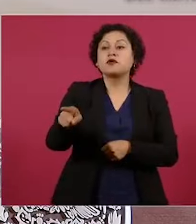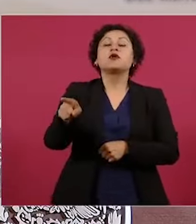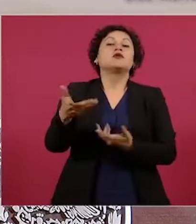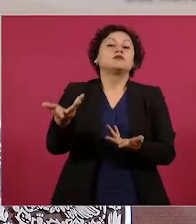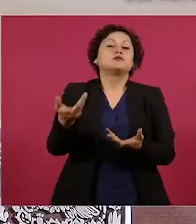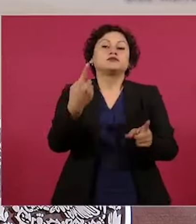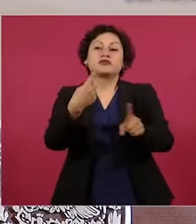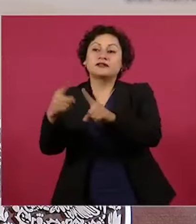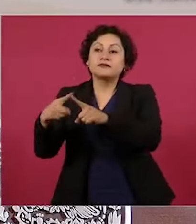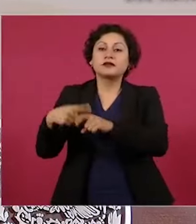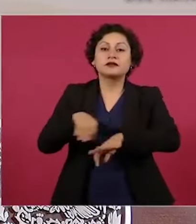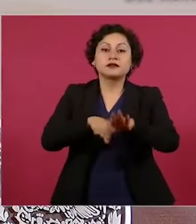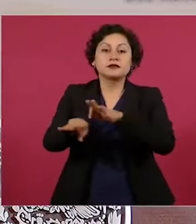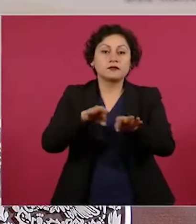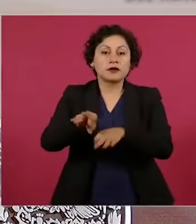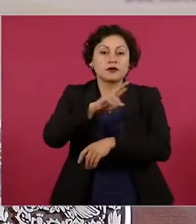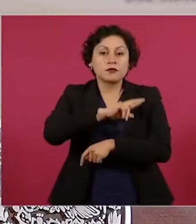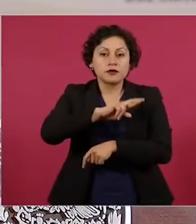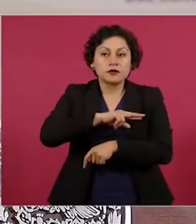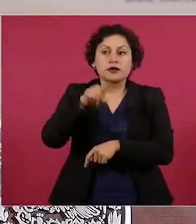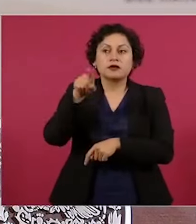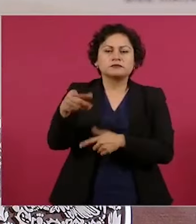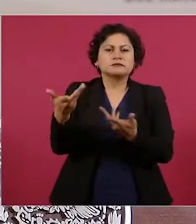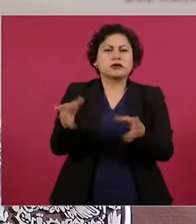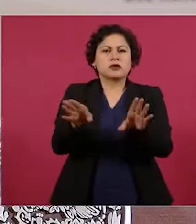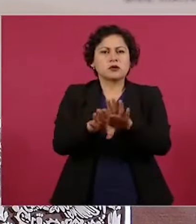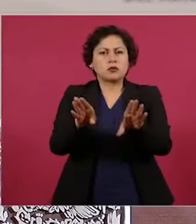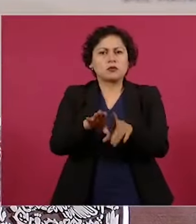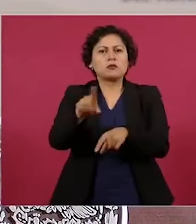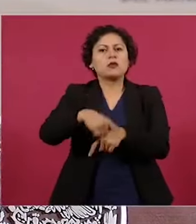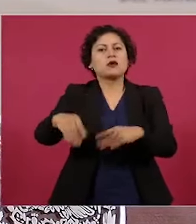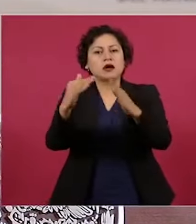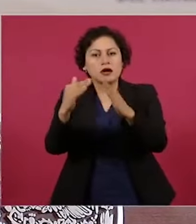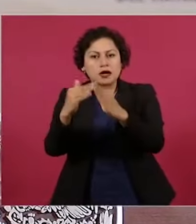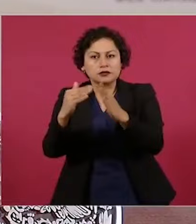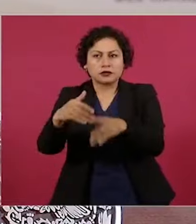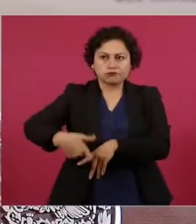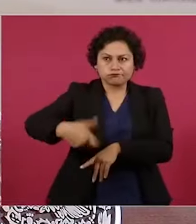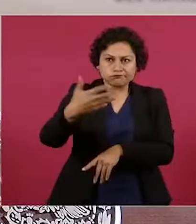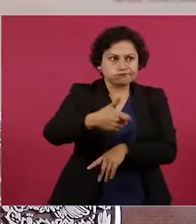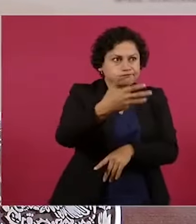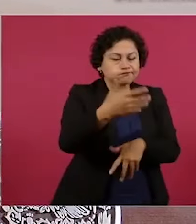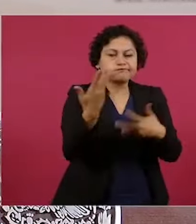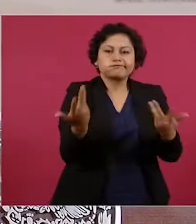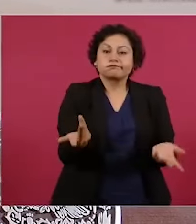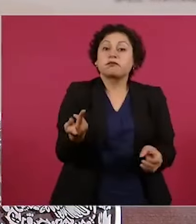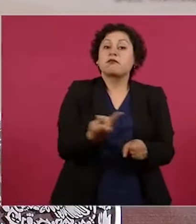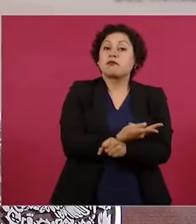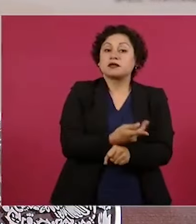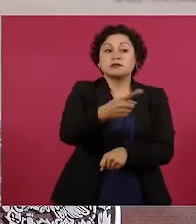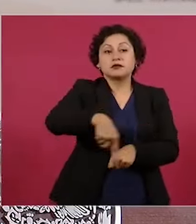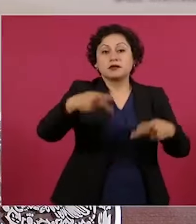de viviendas por debajo de los 550 mil pesos. Y esto tiene como efecto que la mitad de los